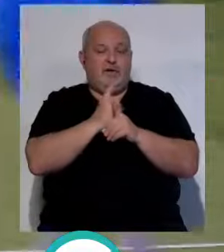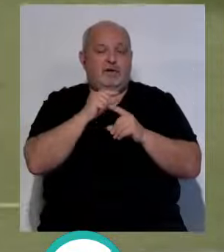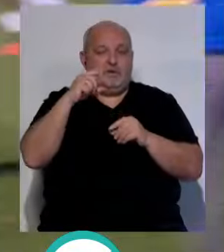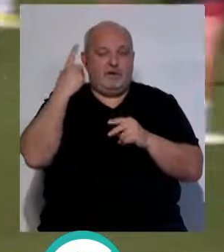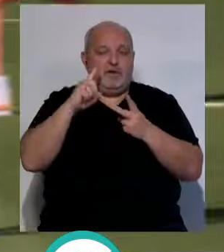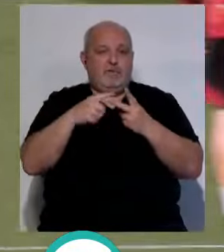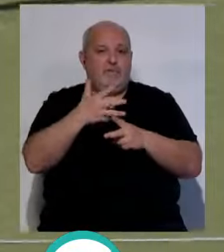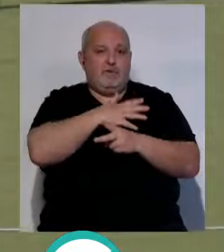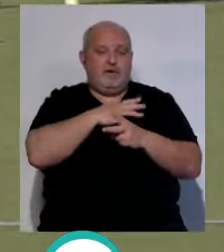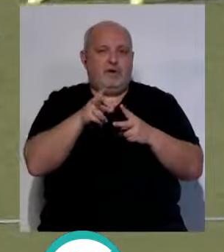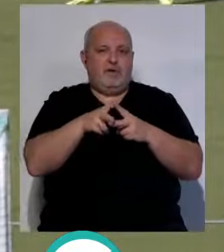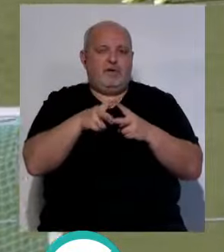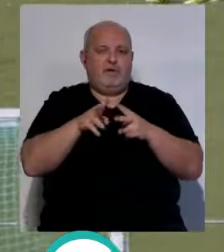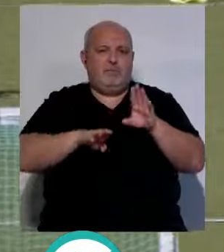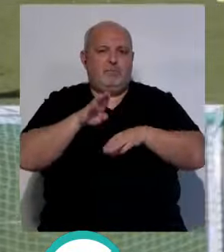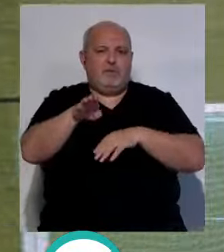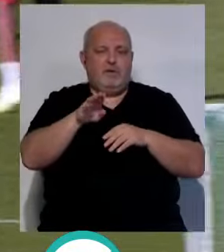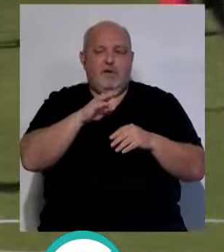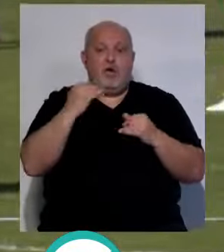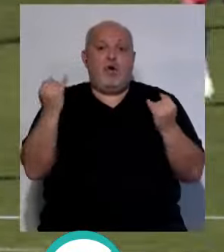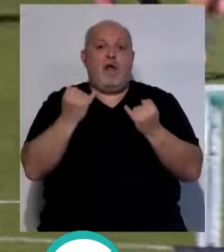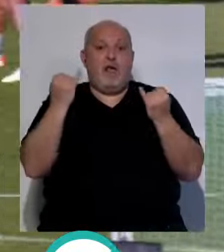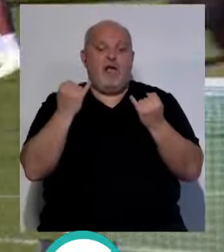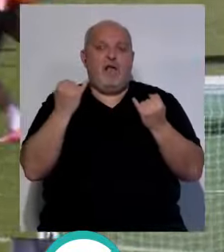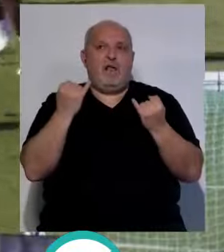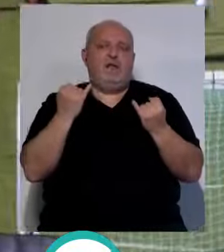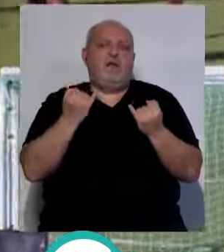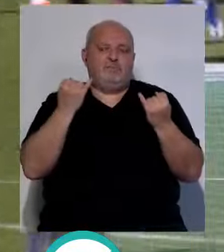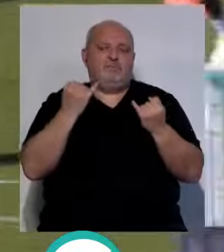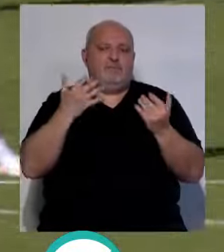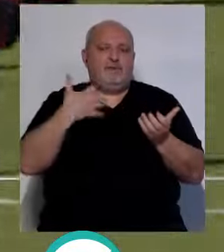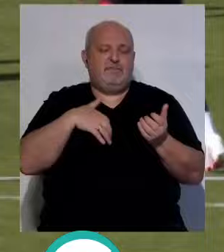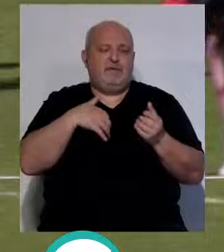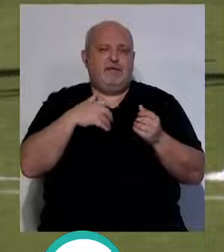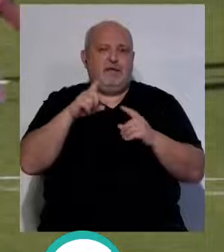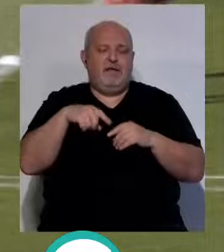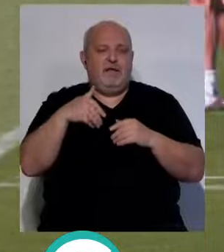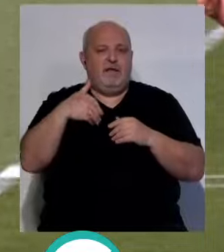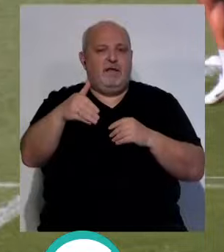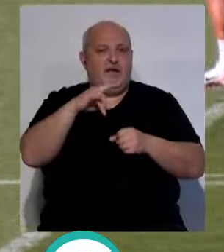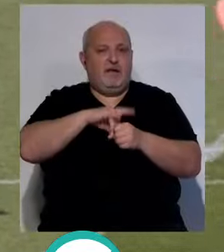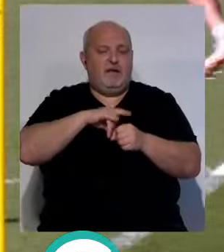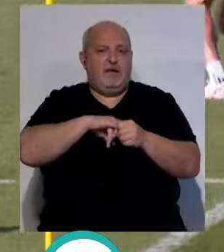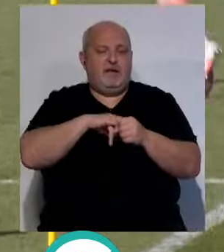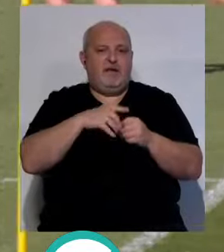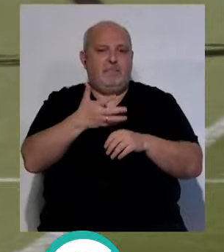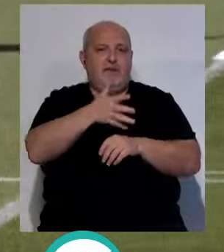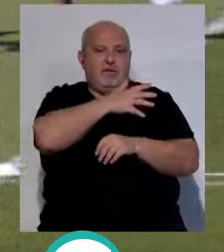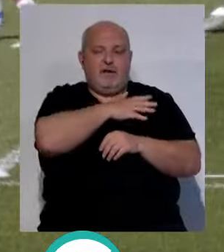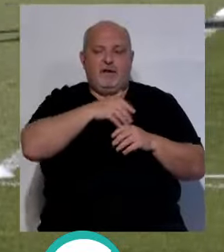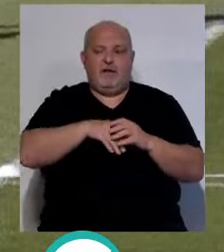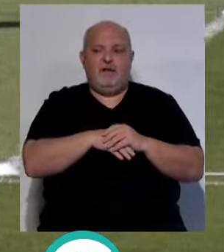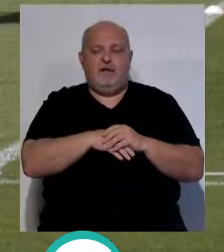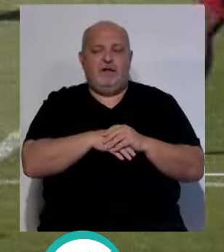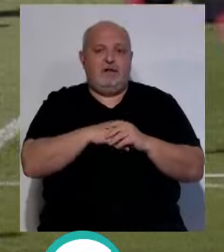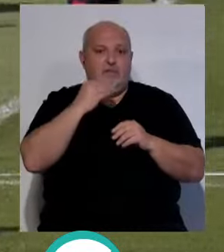Girona y contra el Mallorca, de verdad que damos un paso de gigante. Y ojalá, ojalá, el Sevilla le gane el próximo lunes al Mallorca. Sería